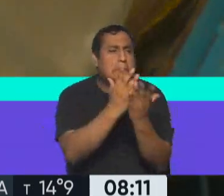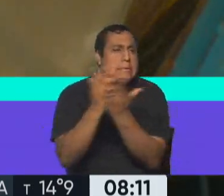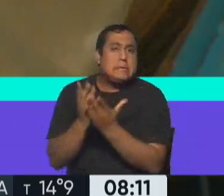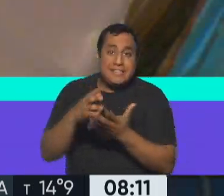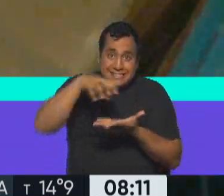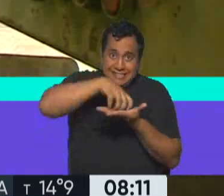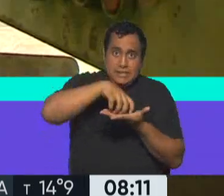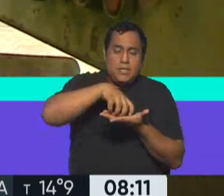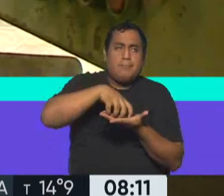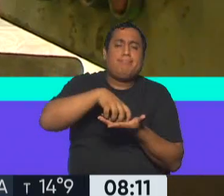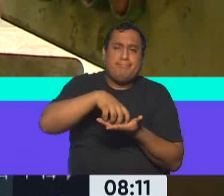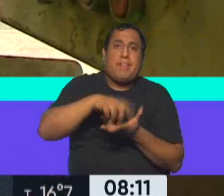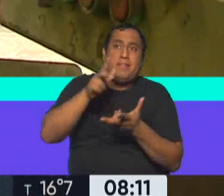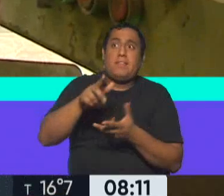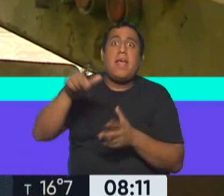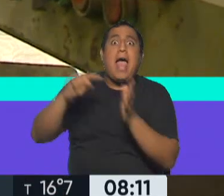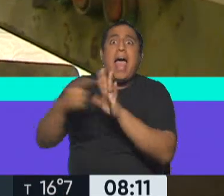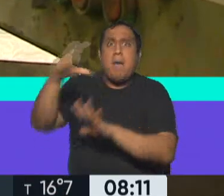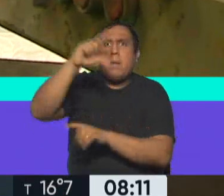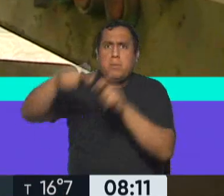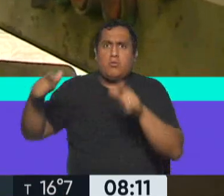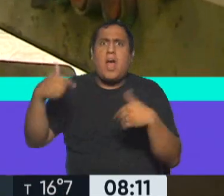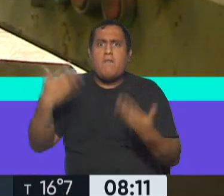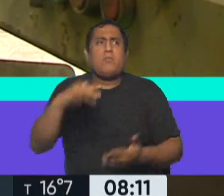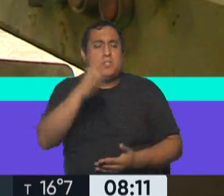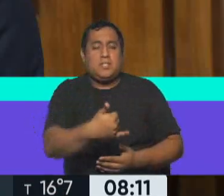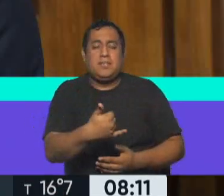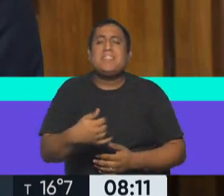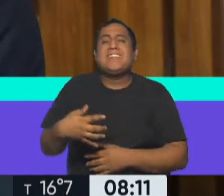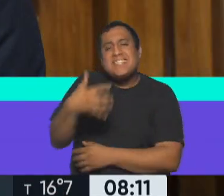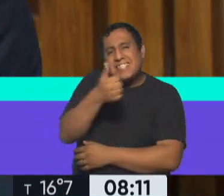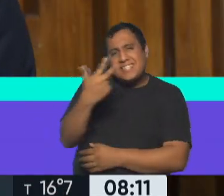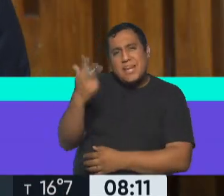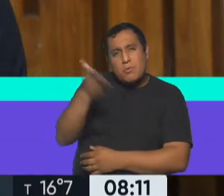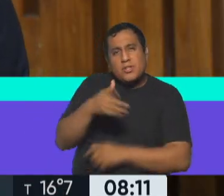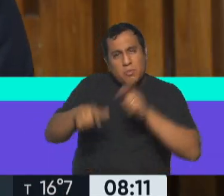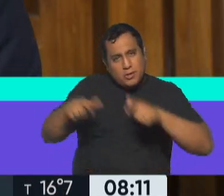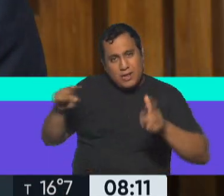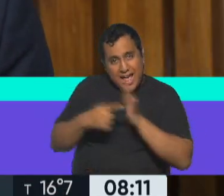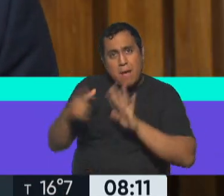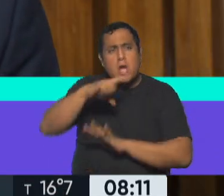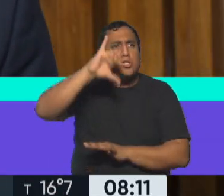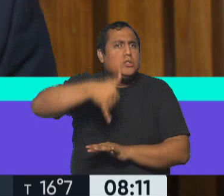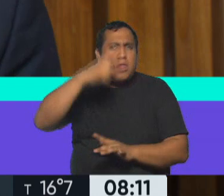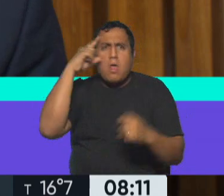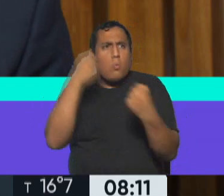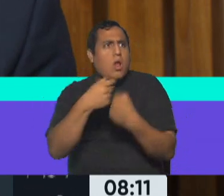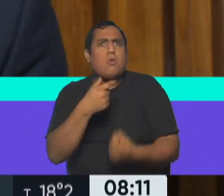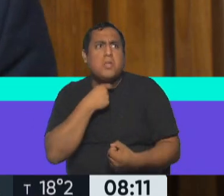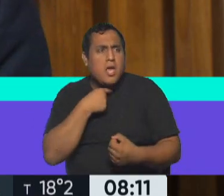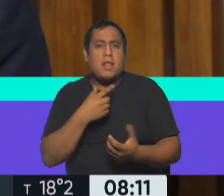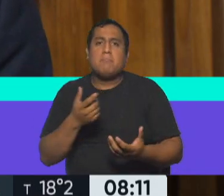de los habitantes del AMBA a esta iniciativa. El 63% de los habitantes del área metropolitana dijo que está de acuerdo con la